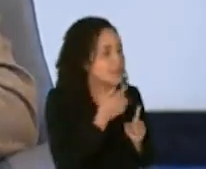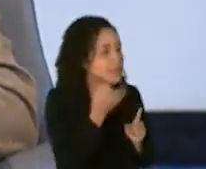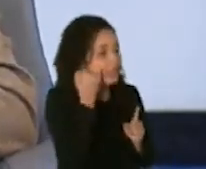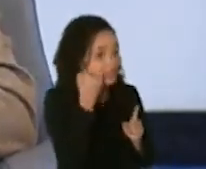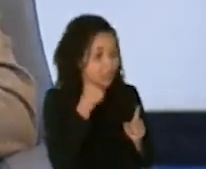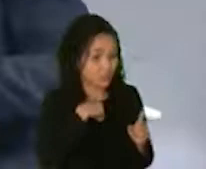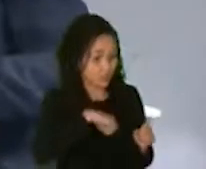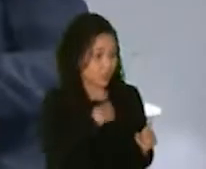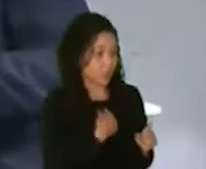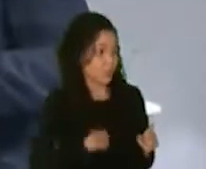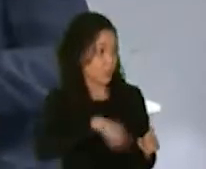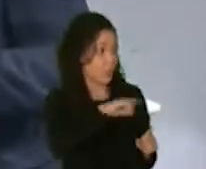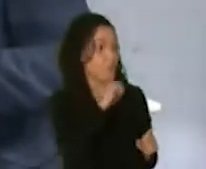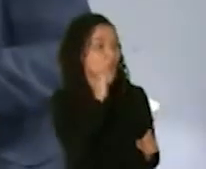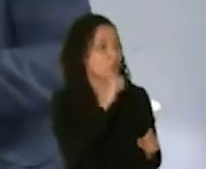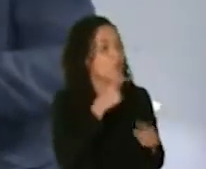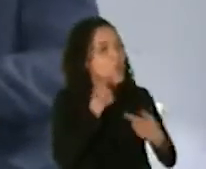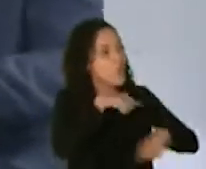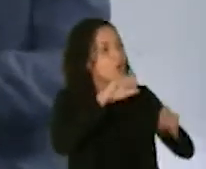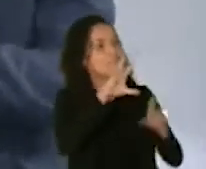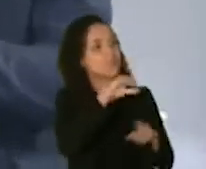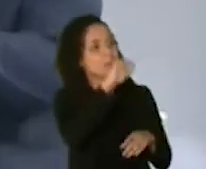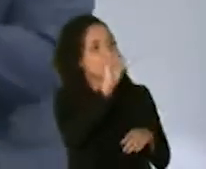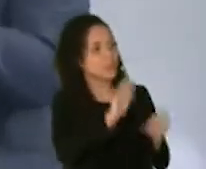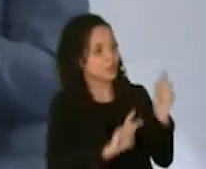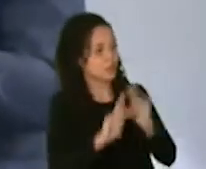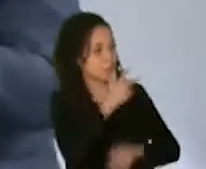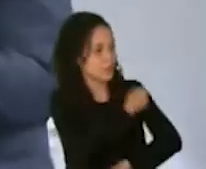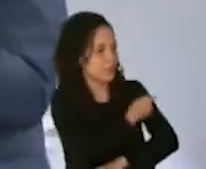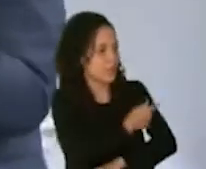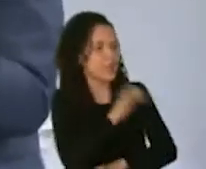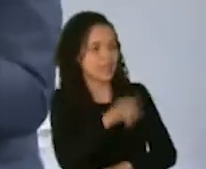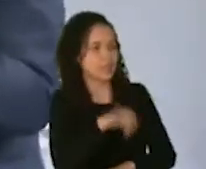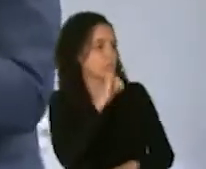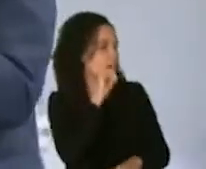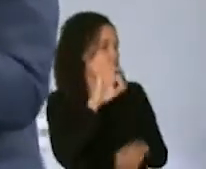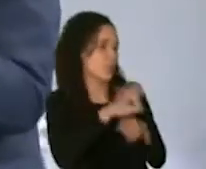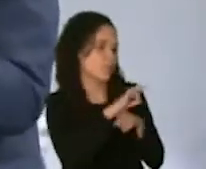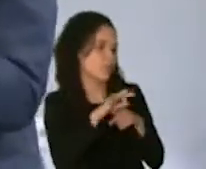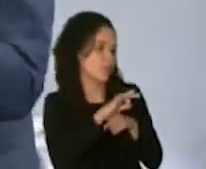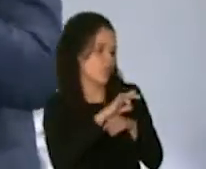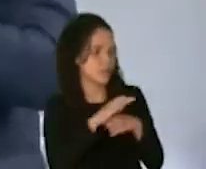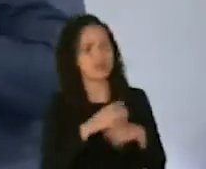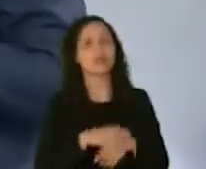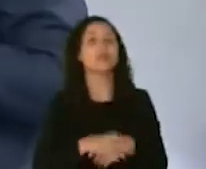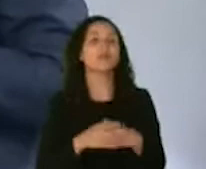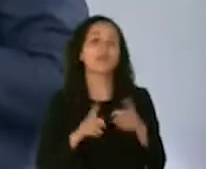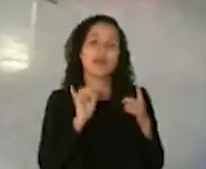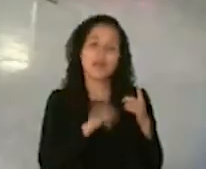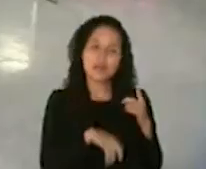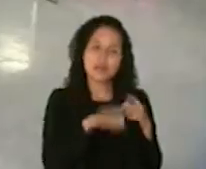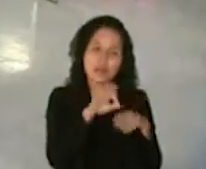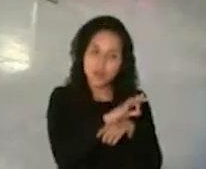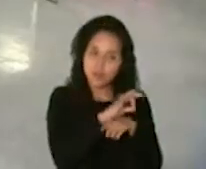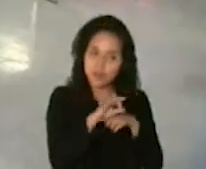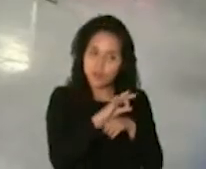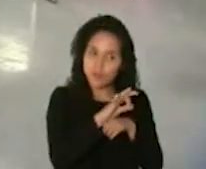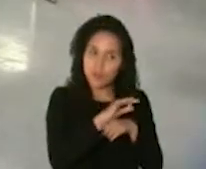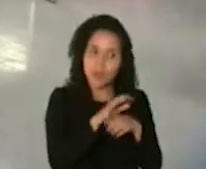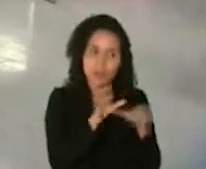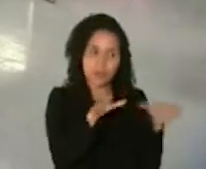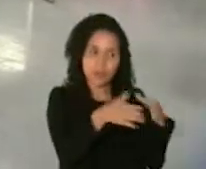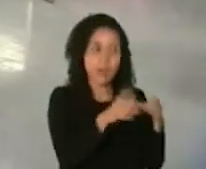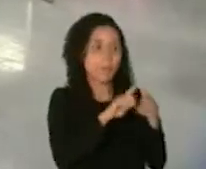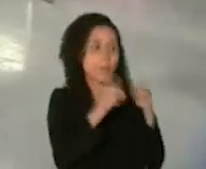50% no es una vacuna efectiva no es una vacuna efectiva colectivamente socialmente pero es efectiva para mí bueno